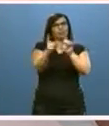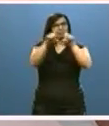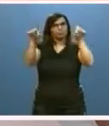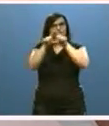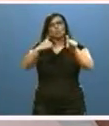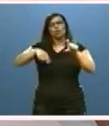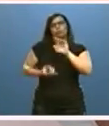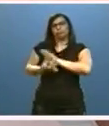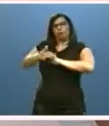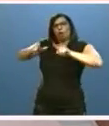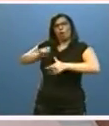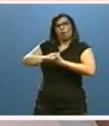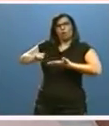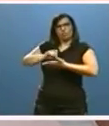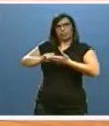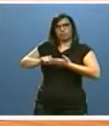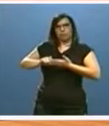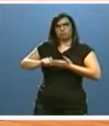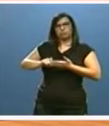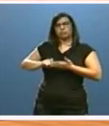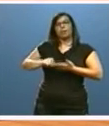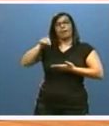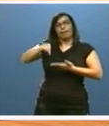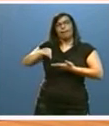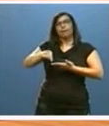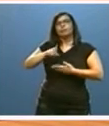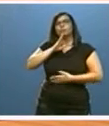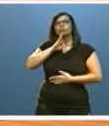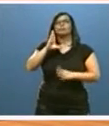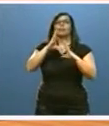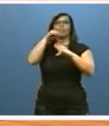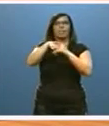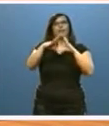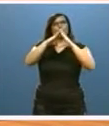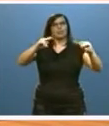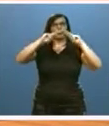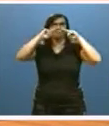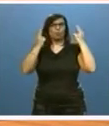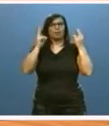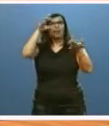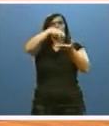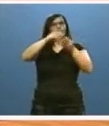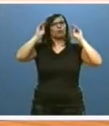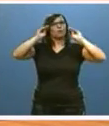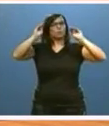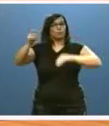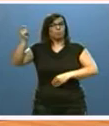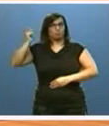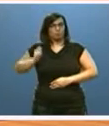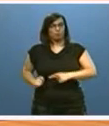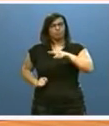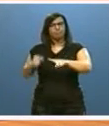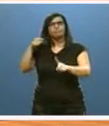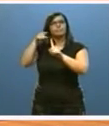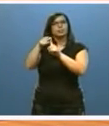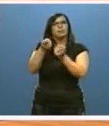crear una oficina del egresado emprendedor con presencia en las universidades públicas y los centros de formación profesional con el